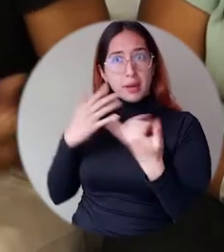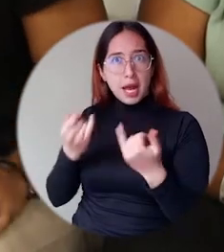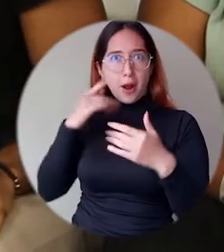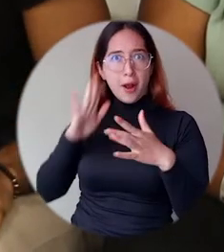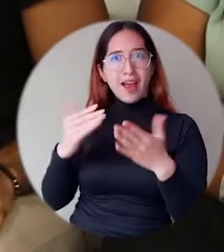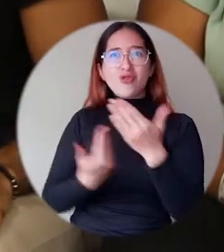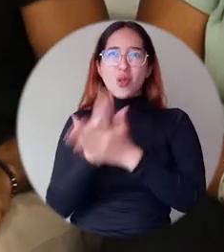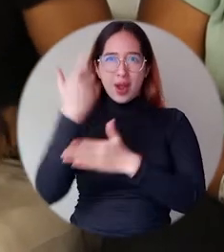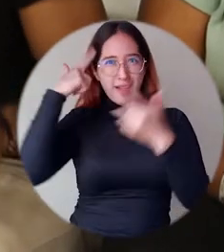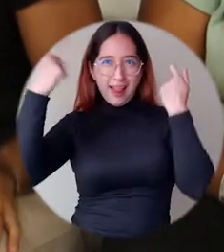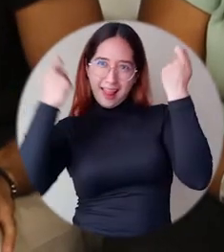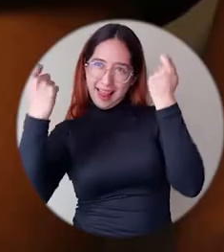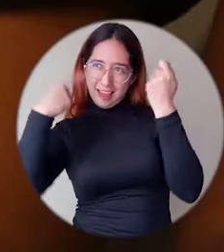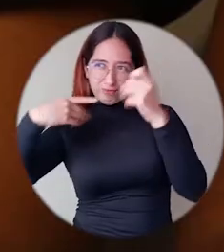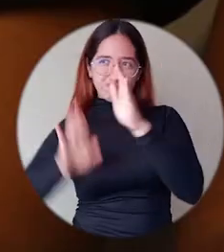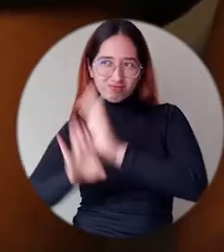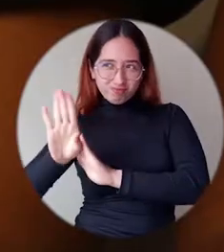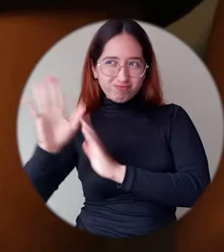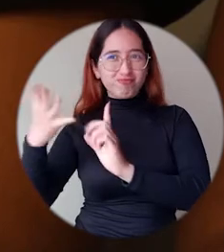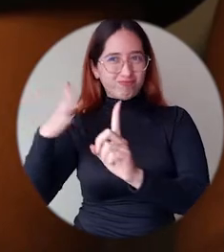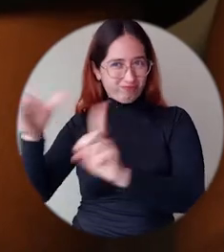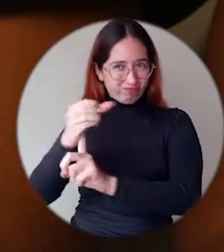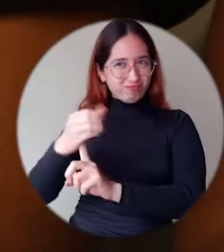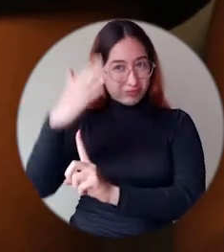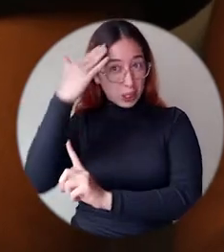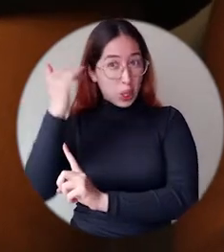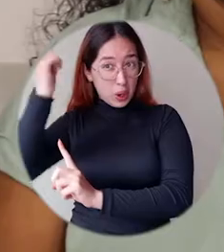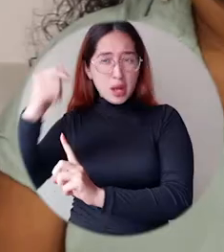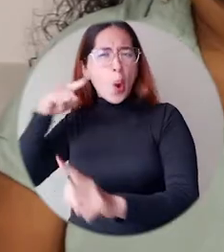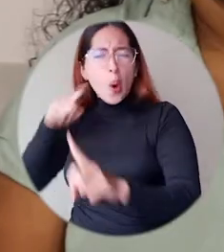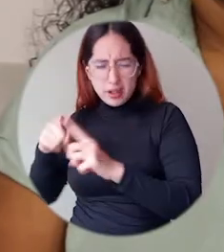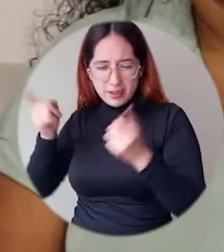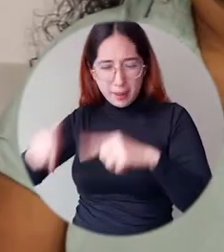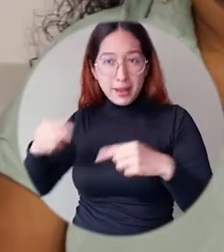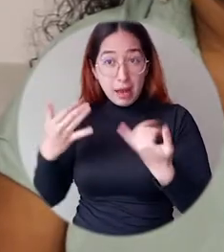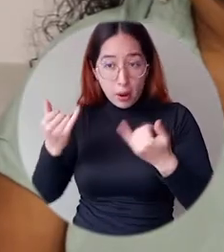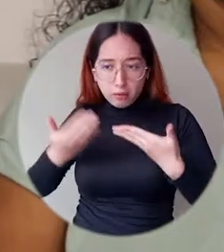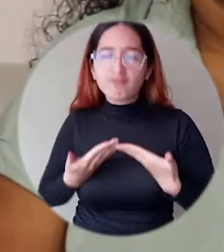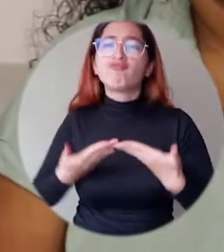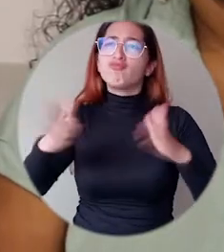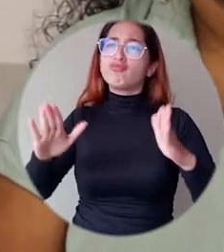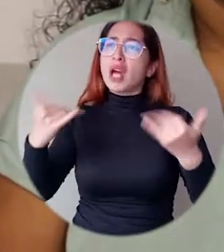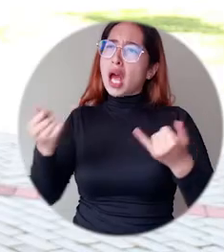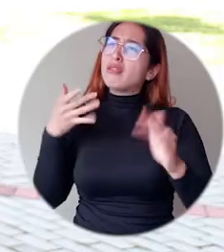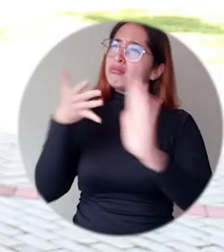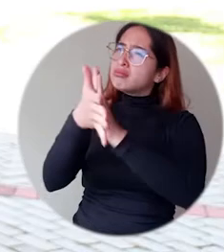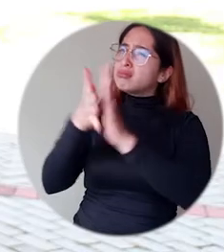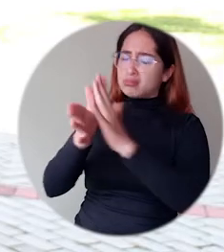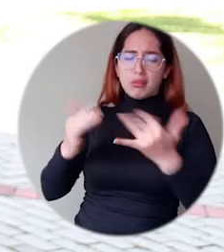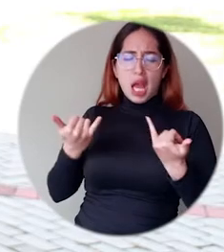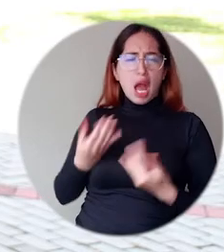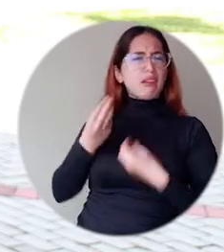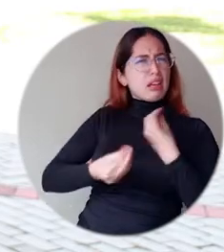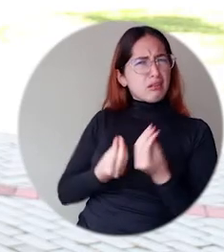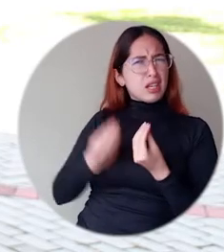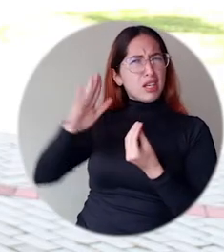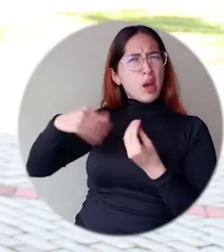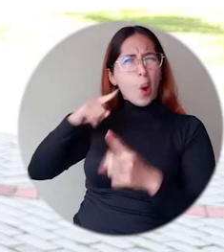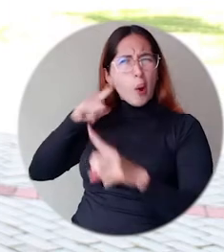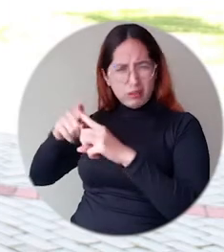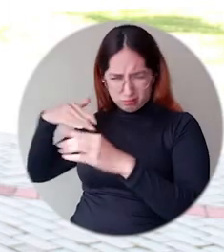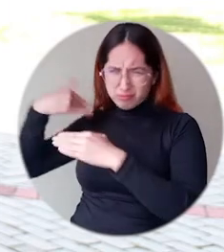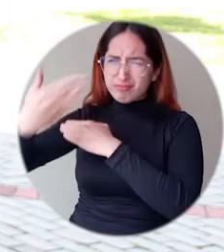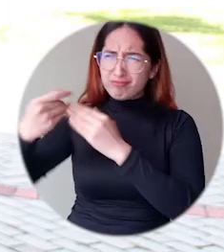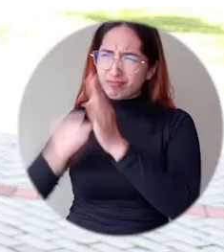se denomina High Flyers, la ciencia del éxito académico y poder disertar, poder conversar sobre qué estamos